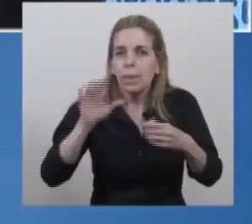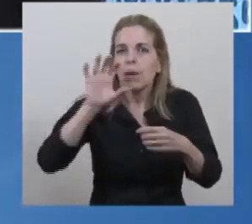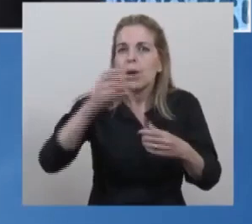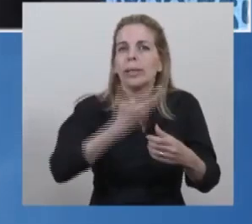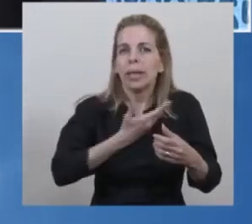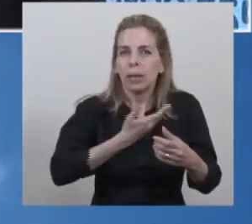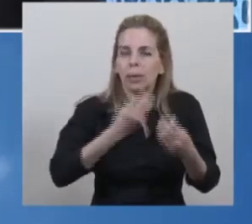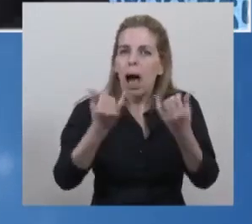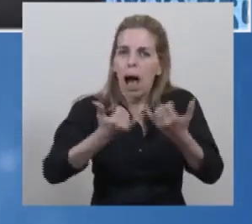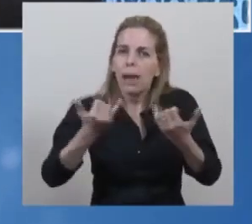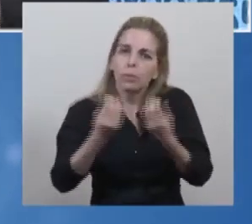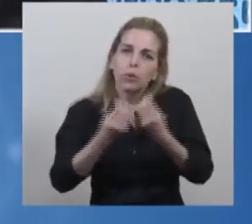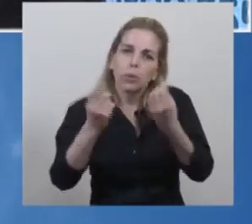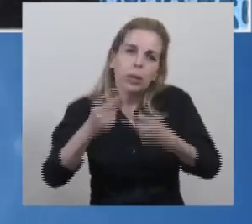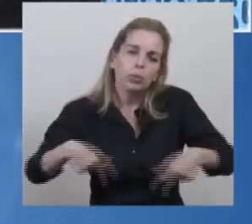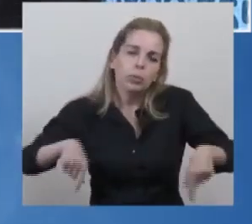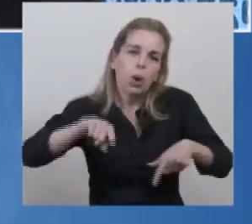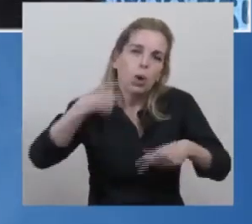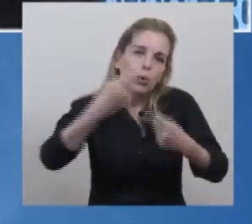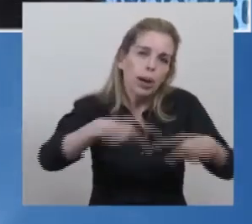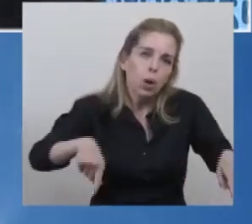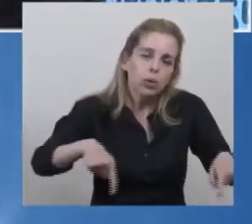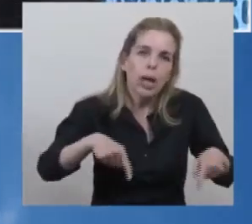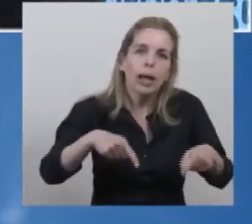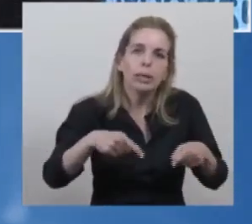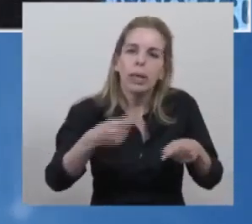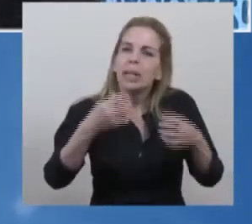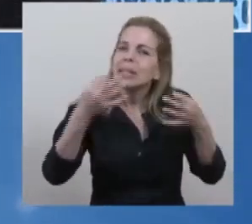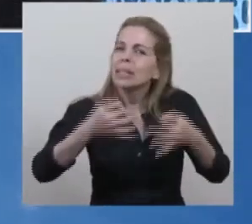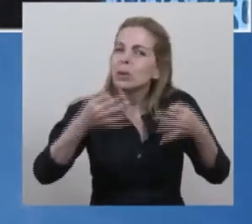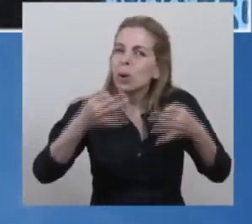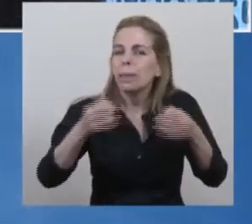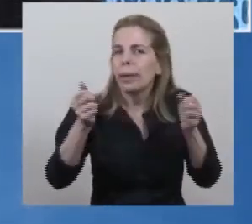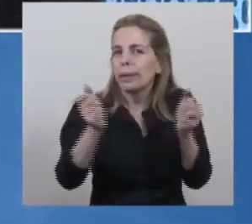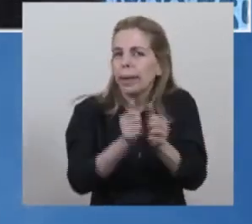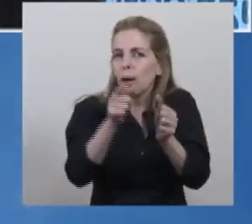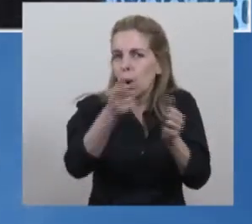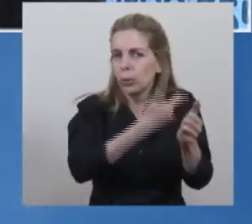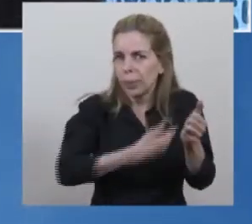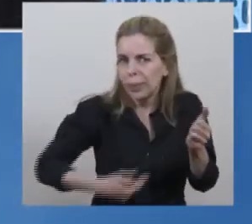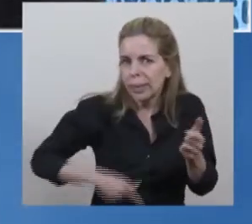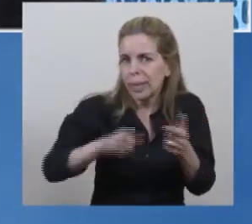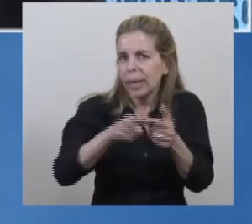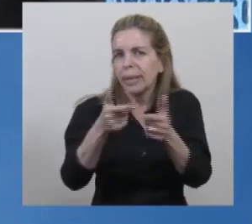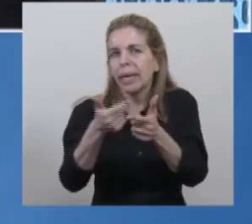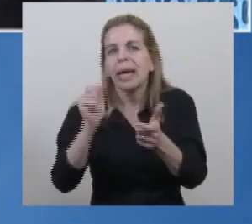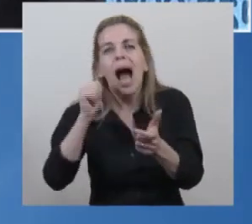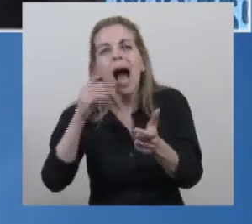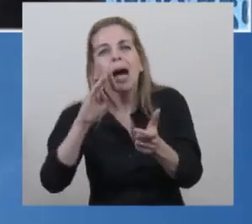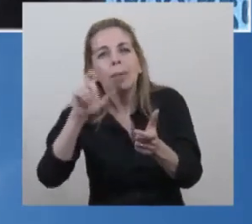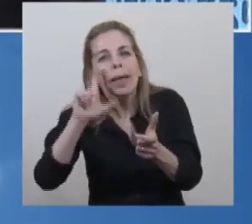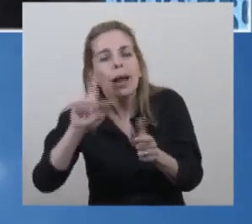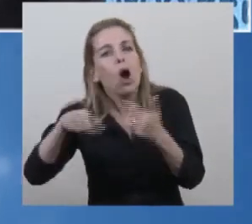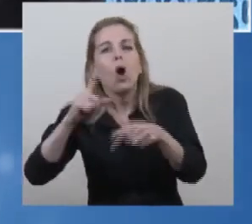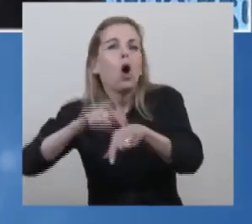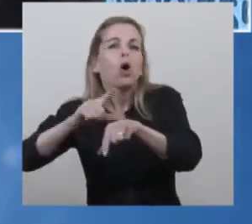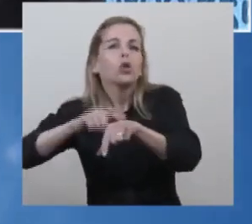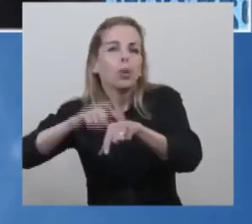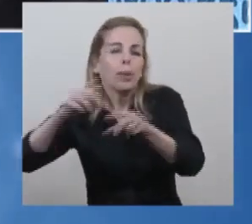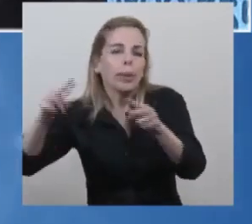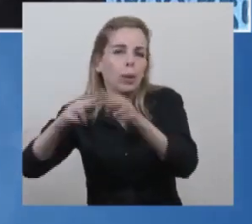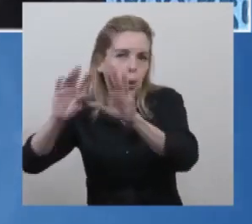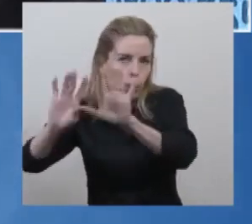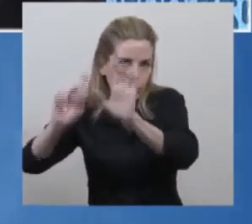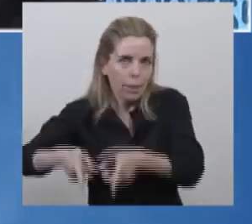otras obras complementarias, seguramente serán motivos junto a usted y a Gabriel de otros momentos, pero se está